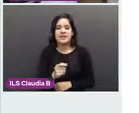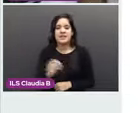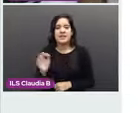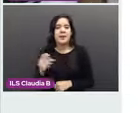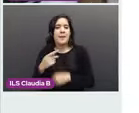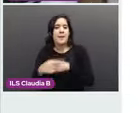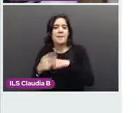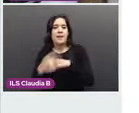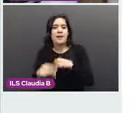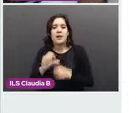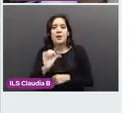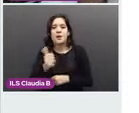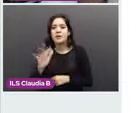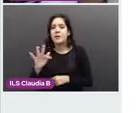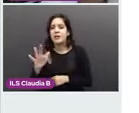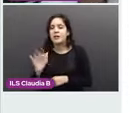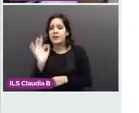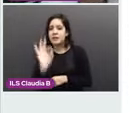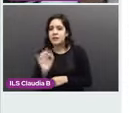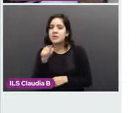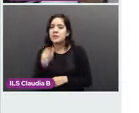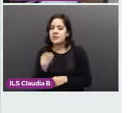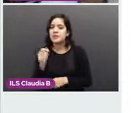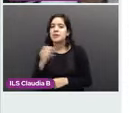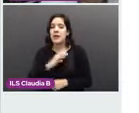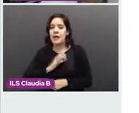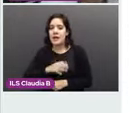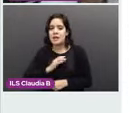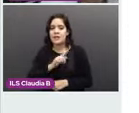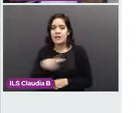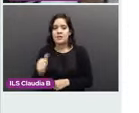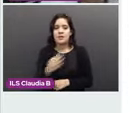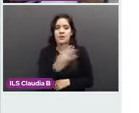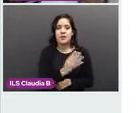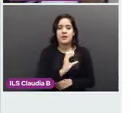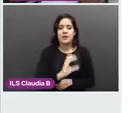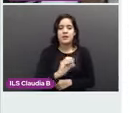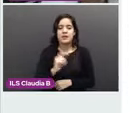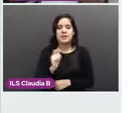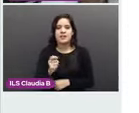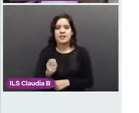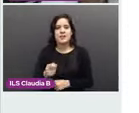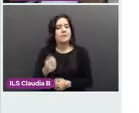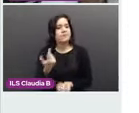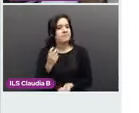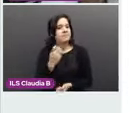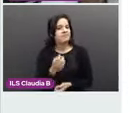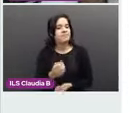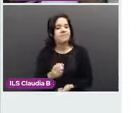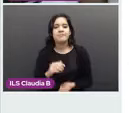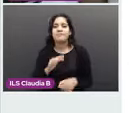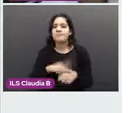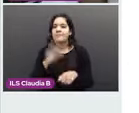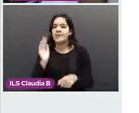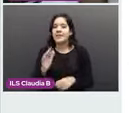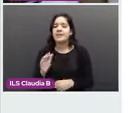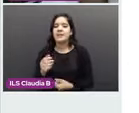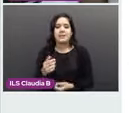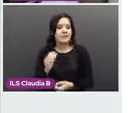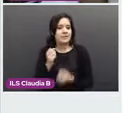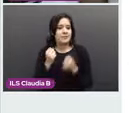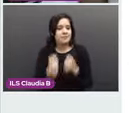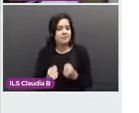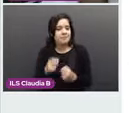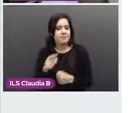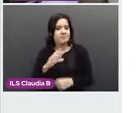11 al 40%. El VIRRAX 4C, moderada o alta sospecha para cáncer de mama, el riesgo es del 41 al